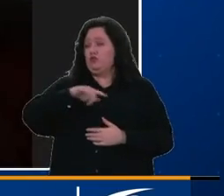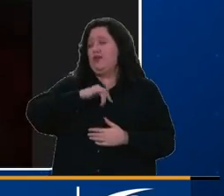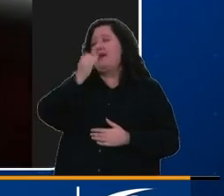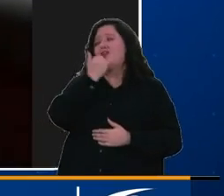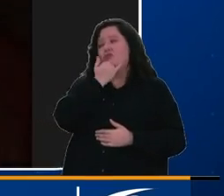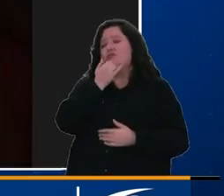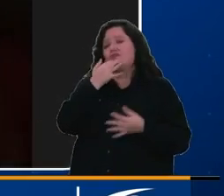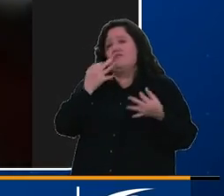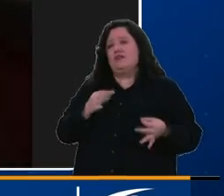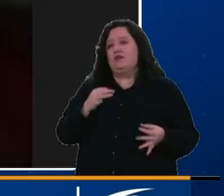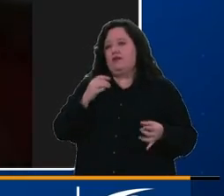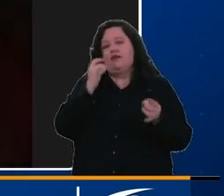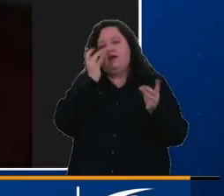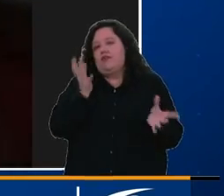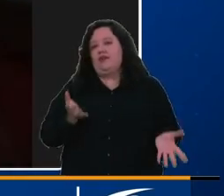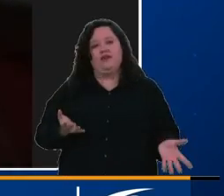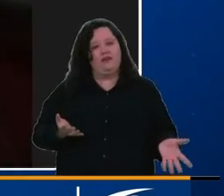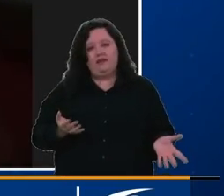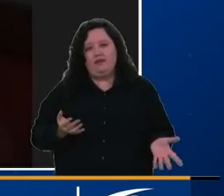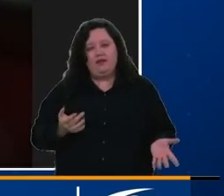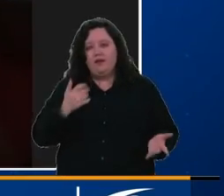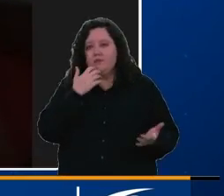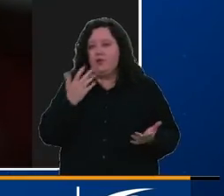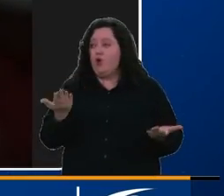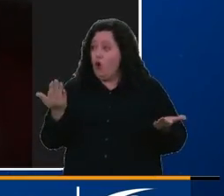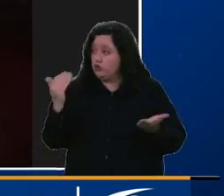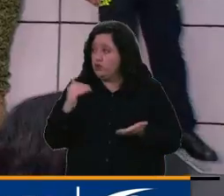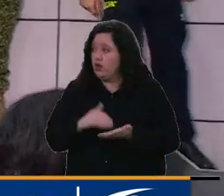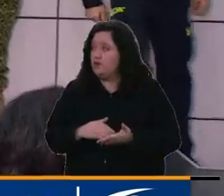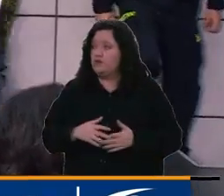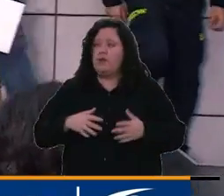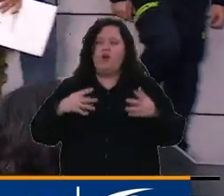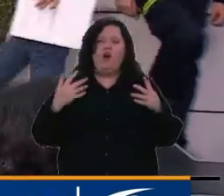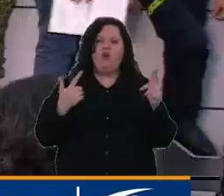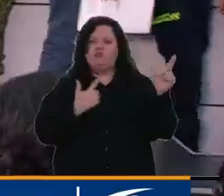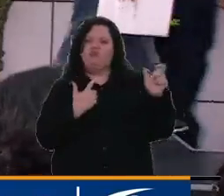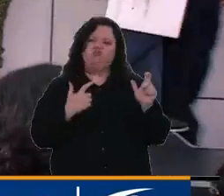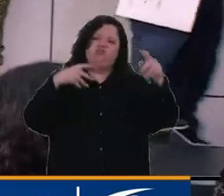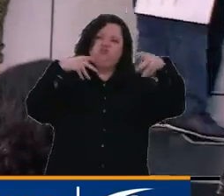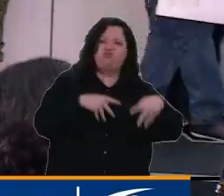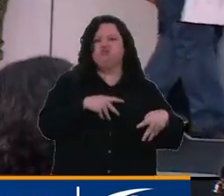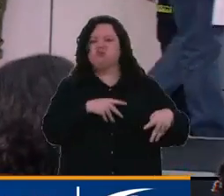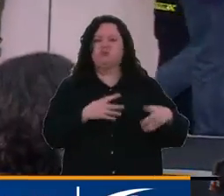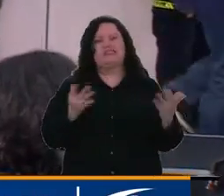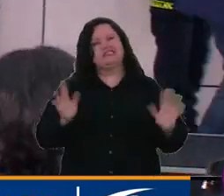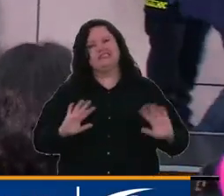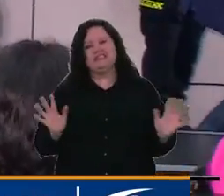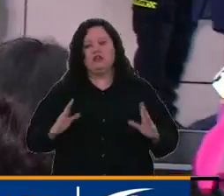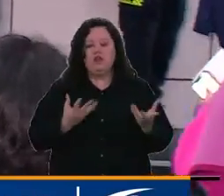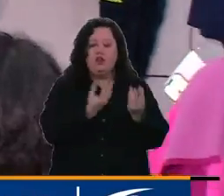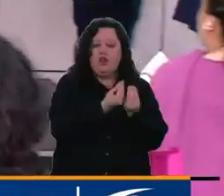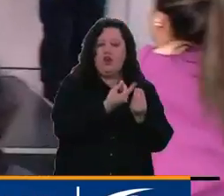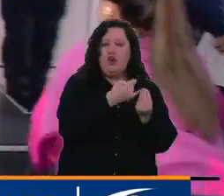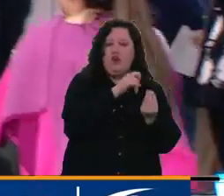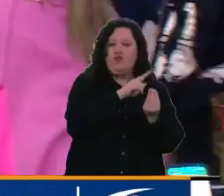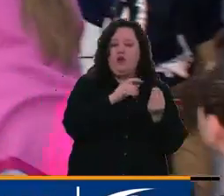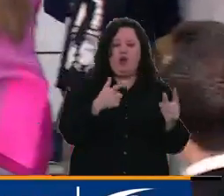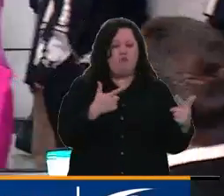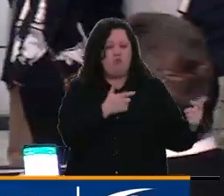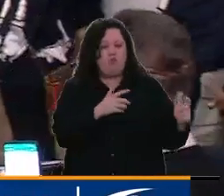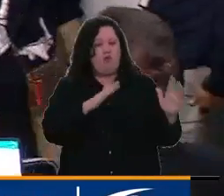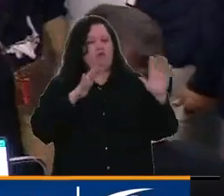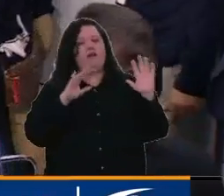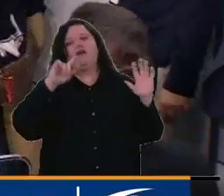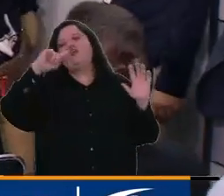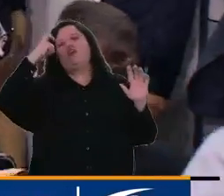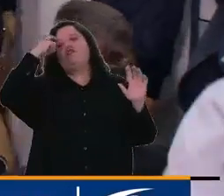fatal de ir a generar nuevos paros armados. Levantar el cese al fuego con el Clan del Golfo deja claro la posición